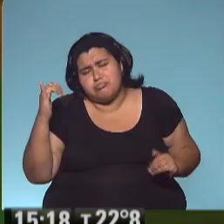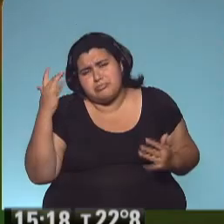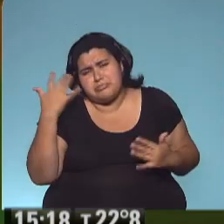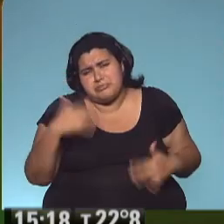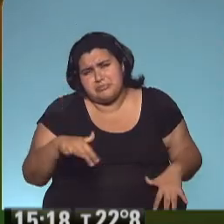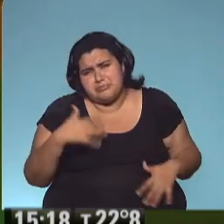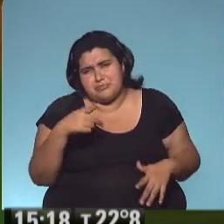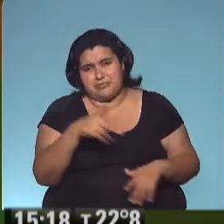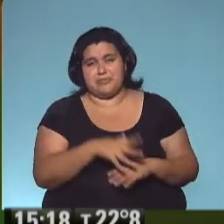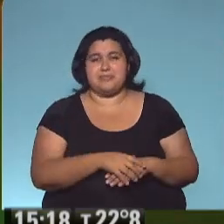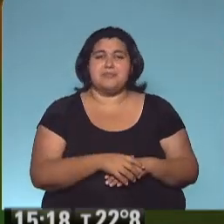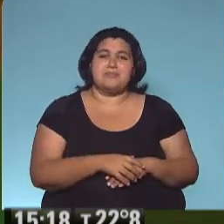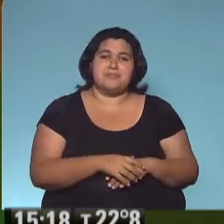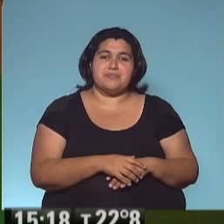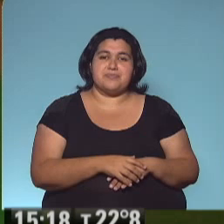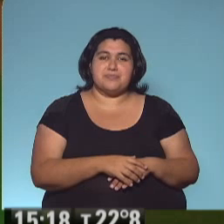los ogrontes.